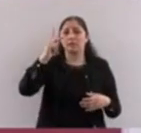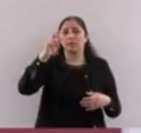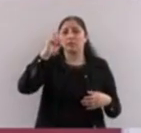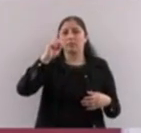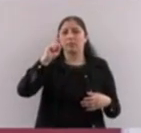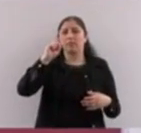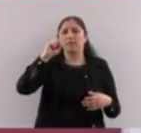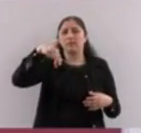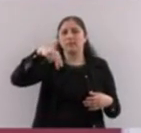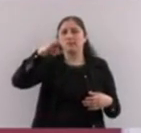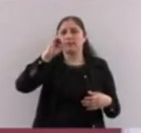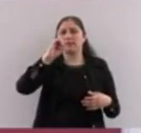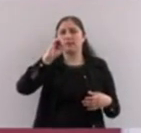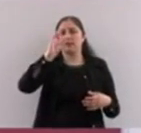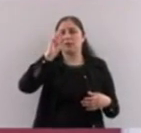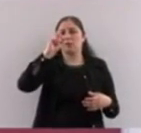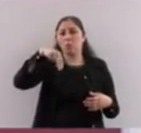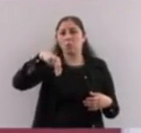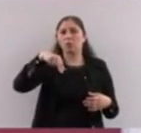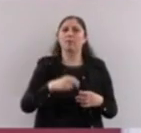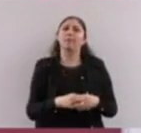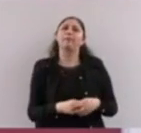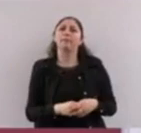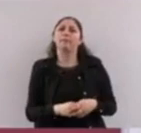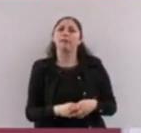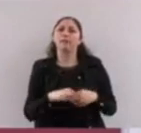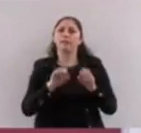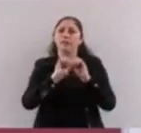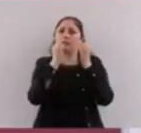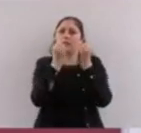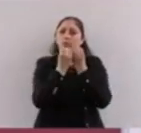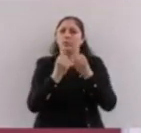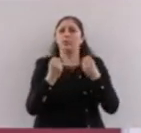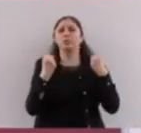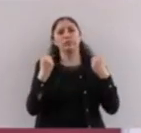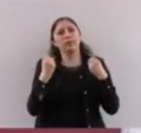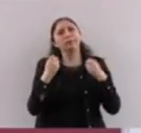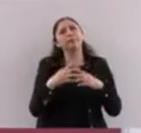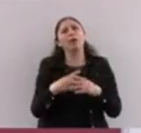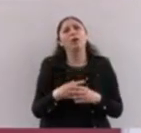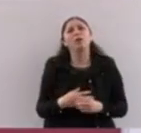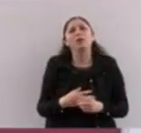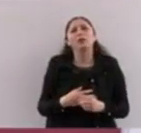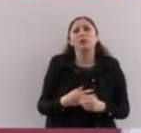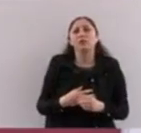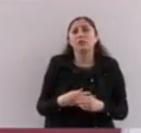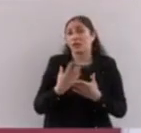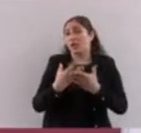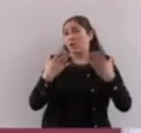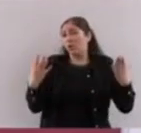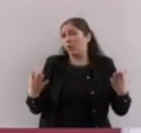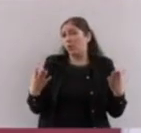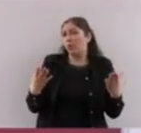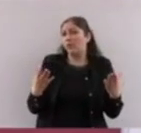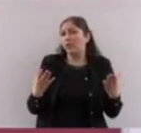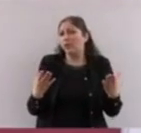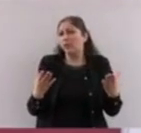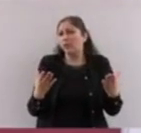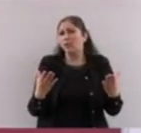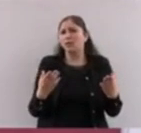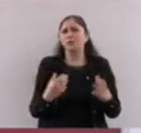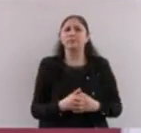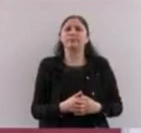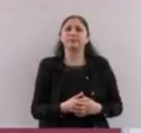Muy poquitos, bajen su manita. Entonces, los que tenían esta pensión no les daban,